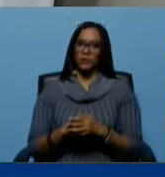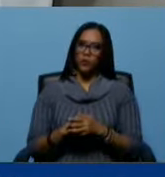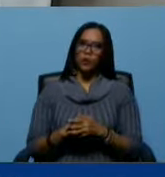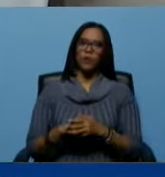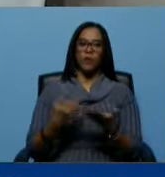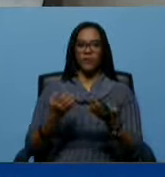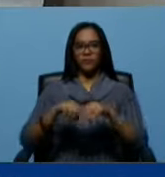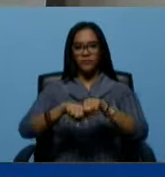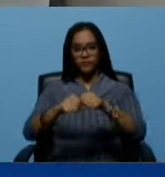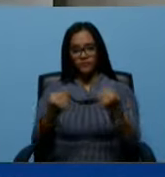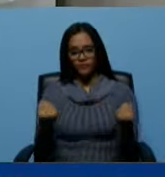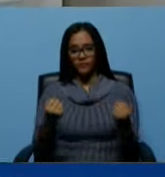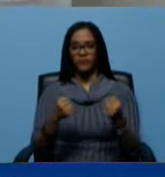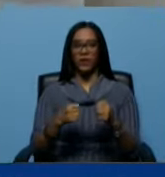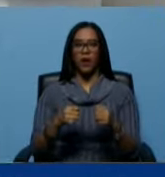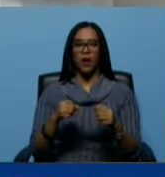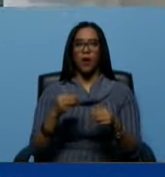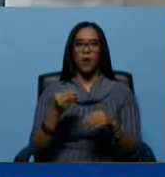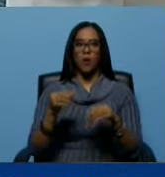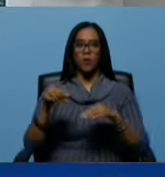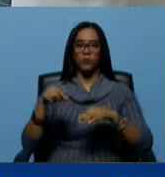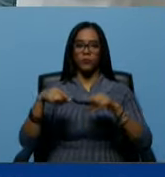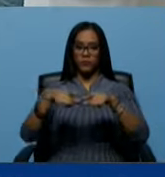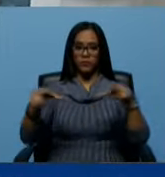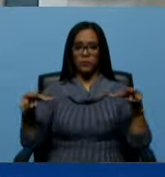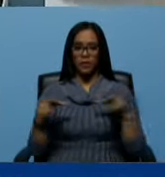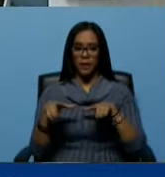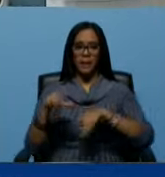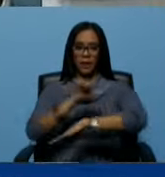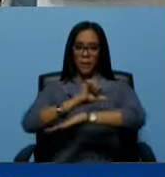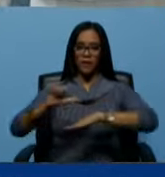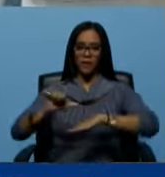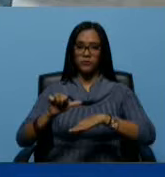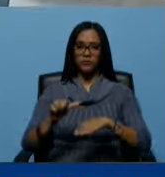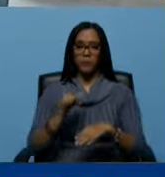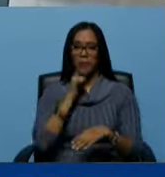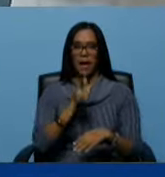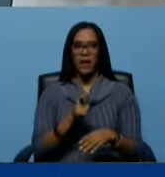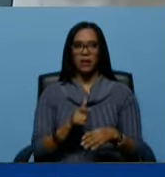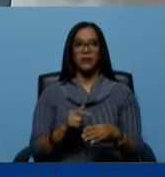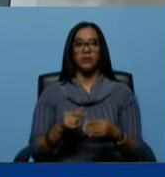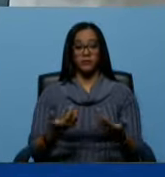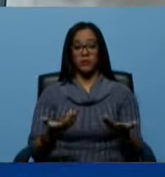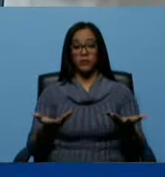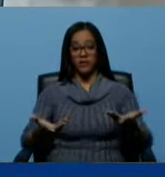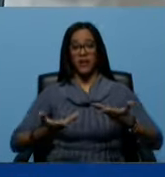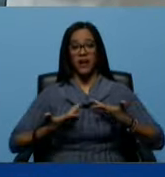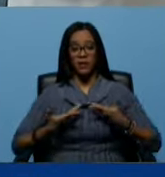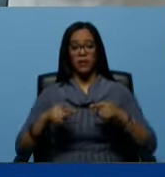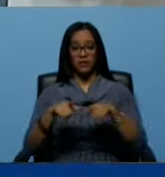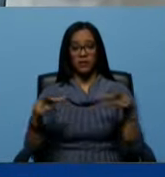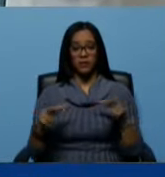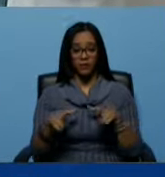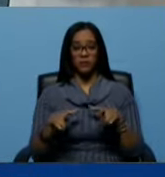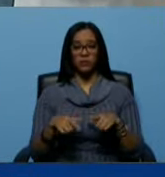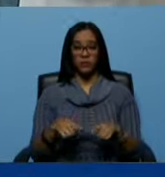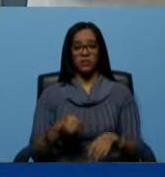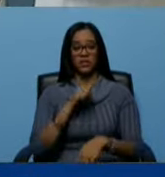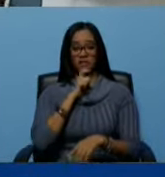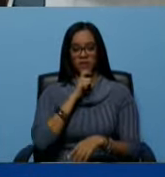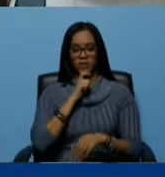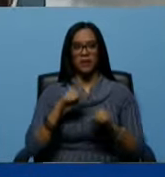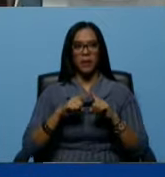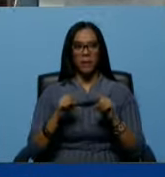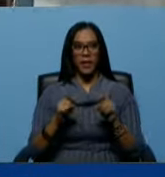quirófano que hoy podemos decir es tristeza, ¿verdad? Que las sanciones nos llevaran a una situación calamitosa. Pero